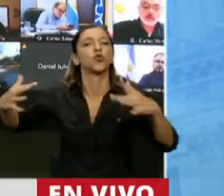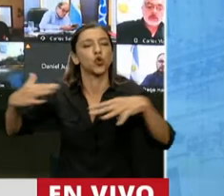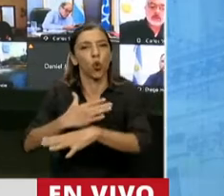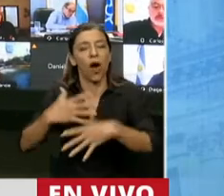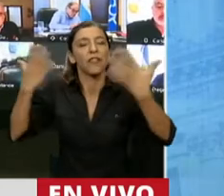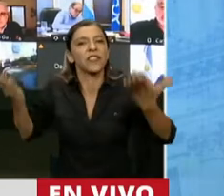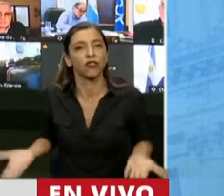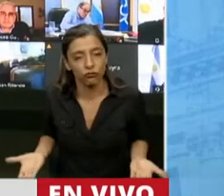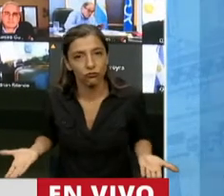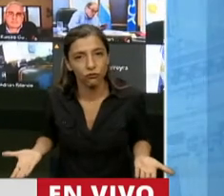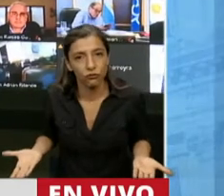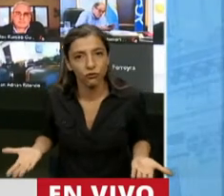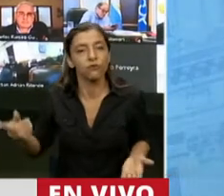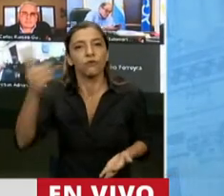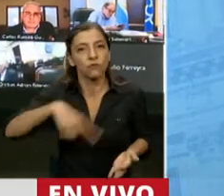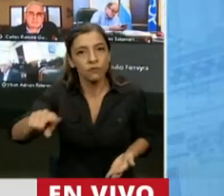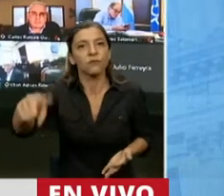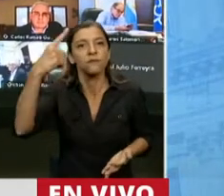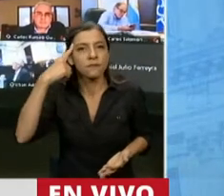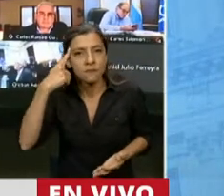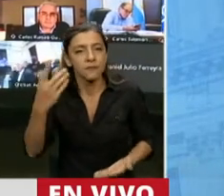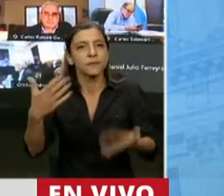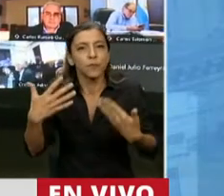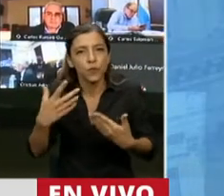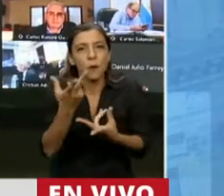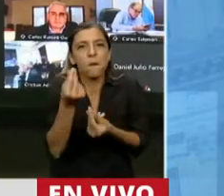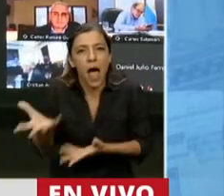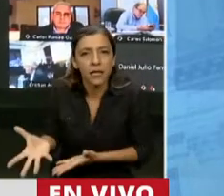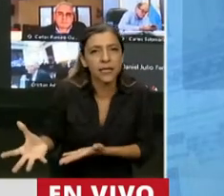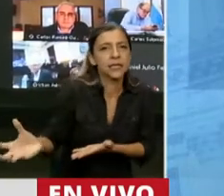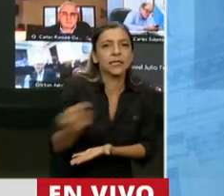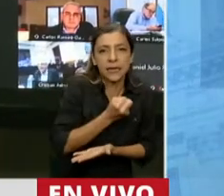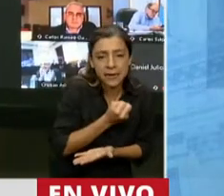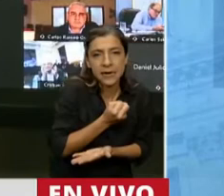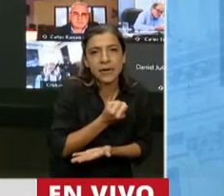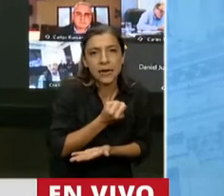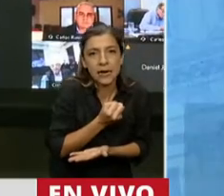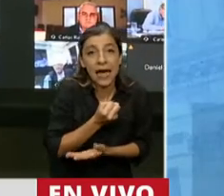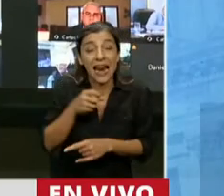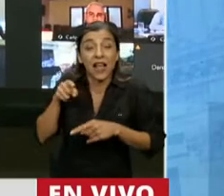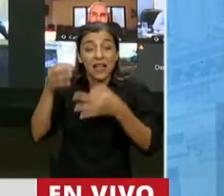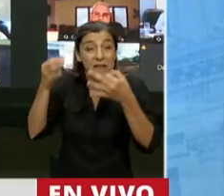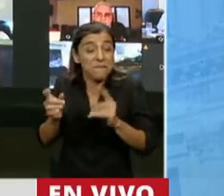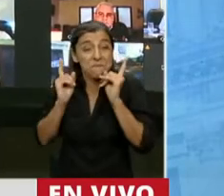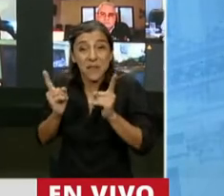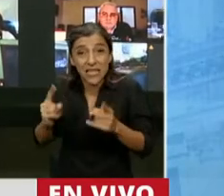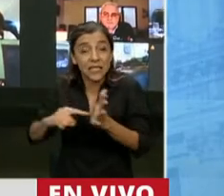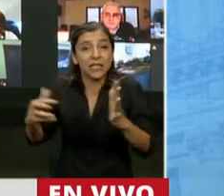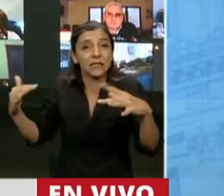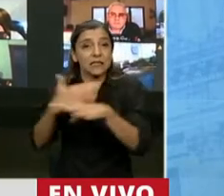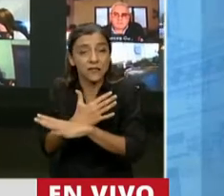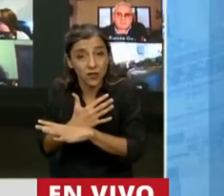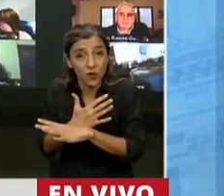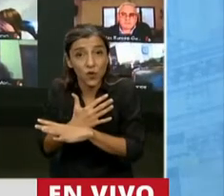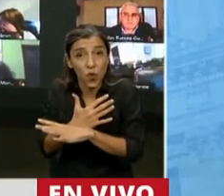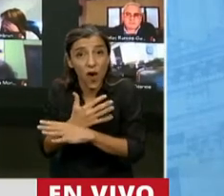Entonces, pensar que se puede desfinanciar a la ciudad que alberga, que